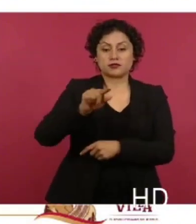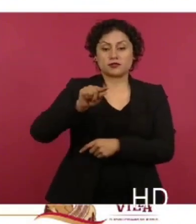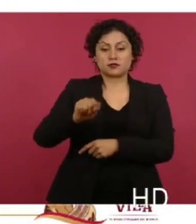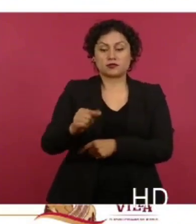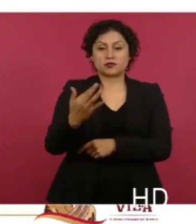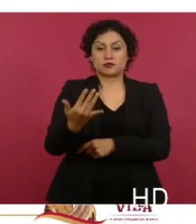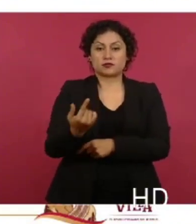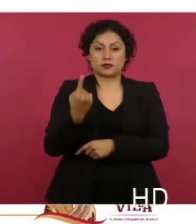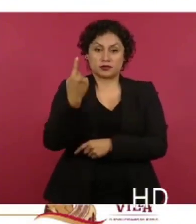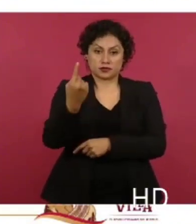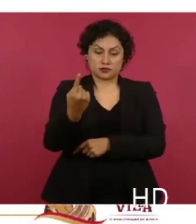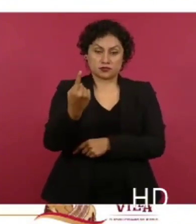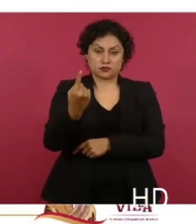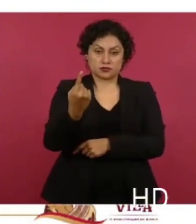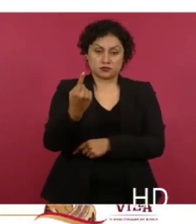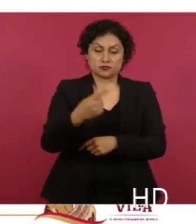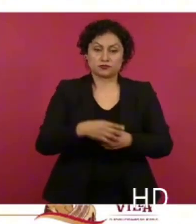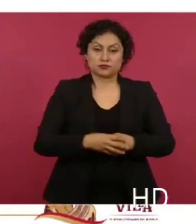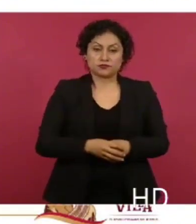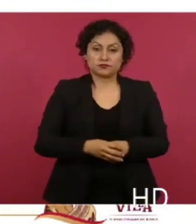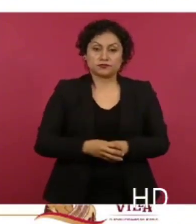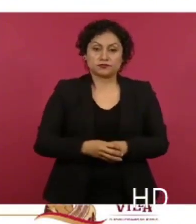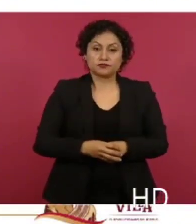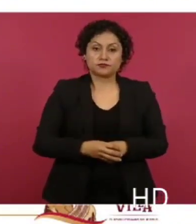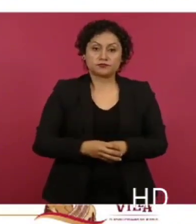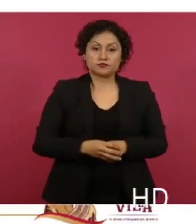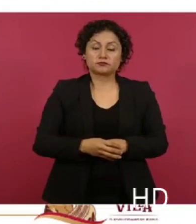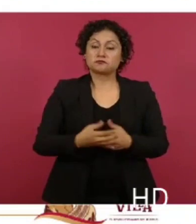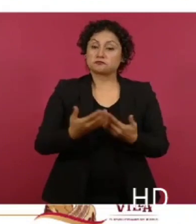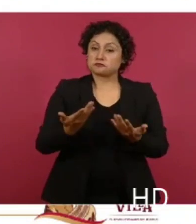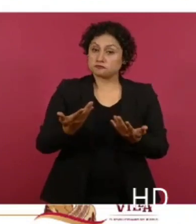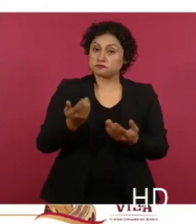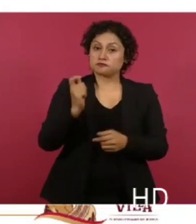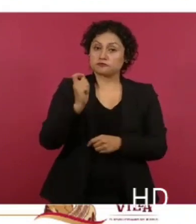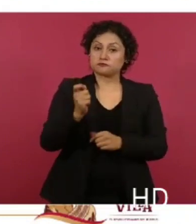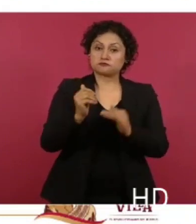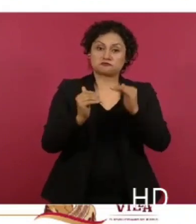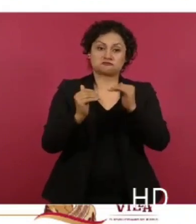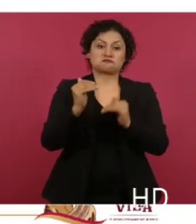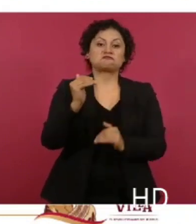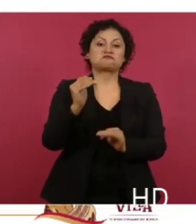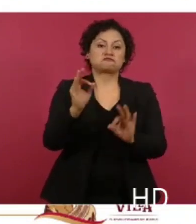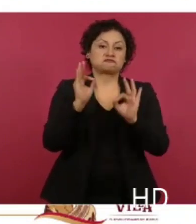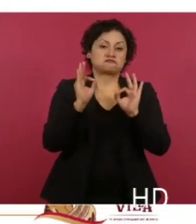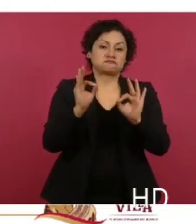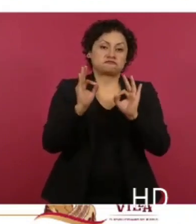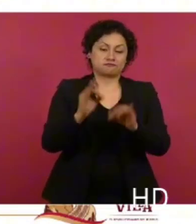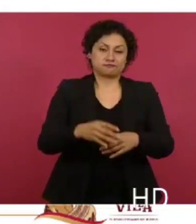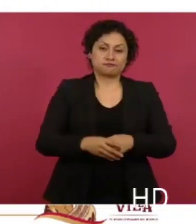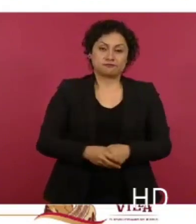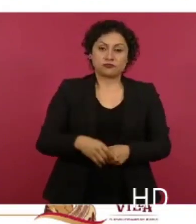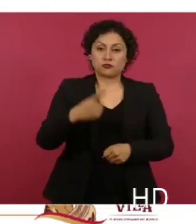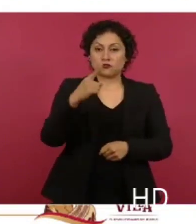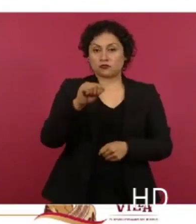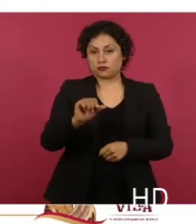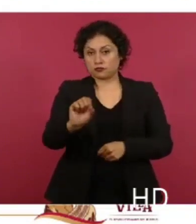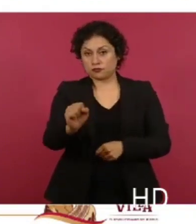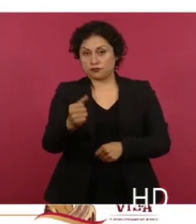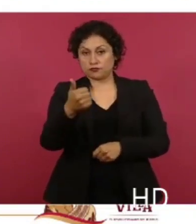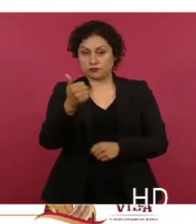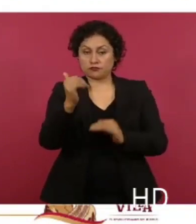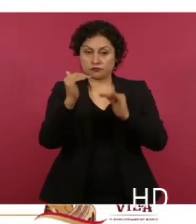51 centavos, 1.66 por debajo del precio máximo en su región.